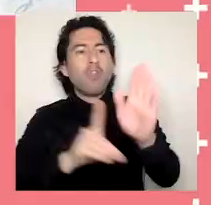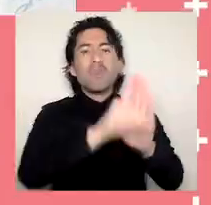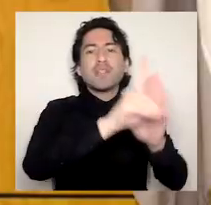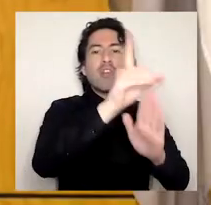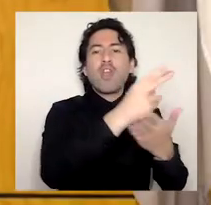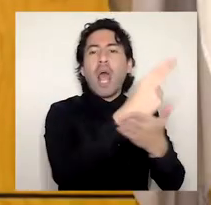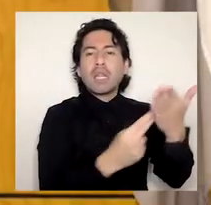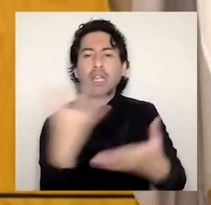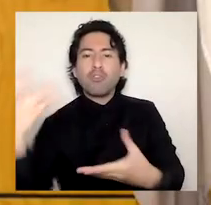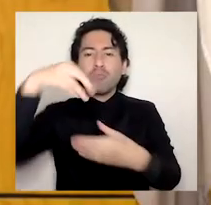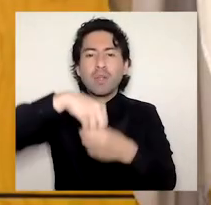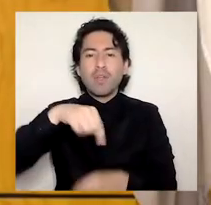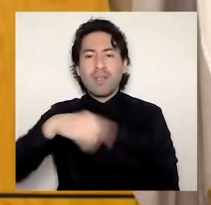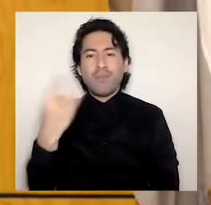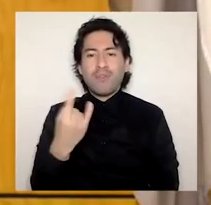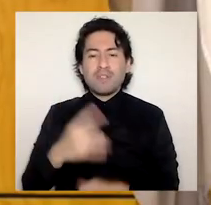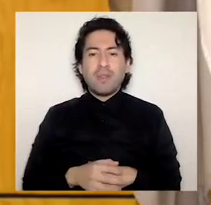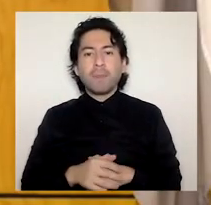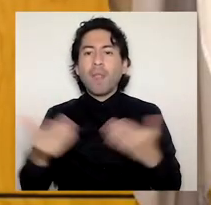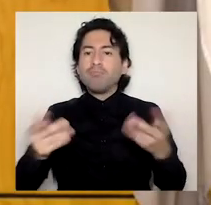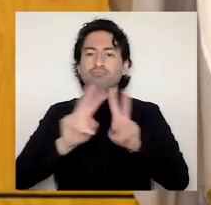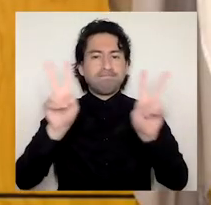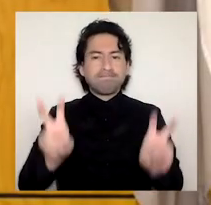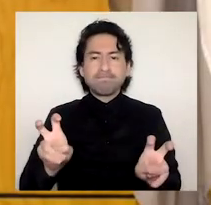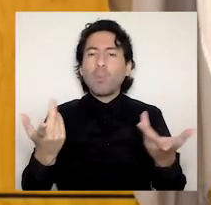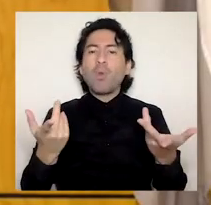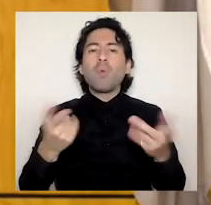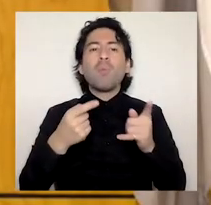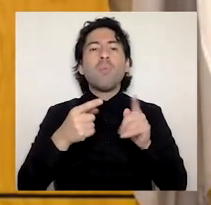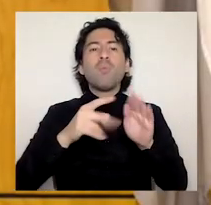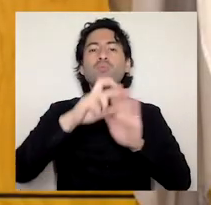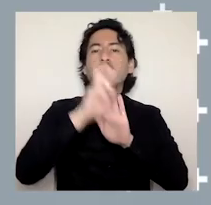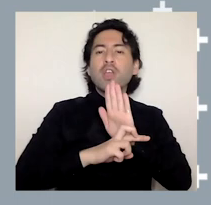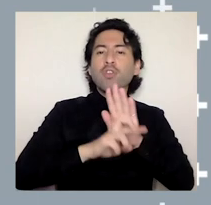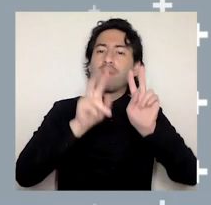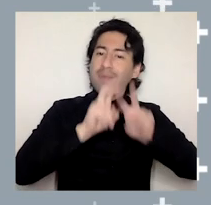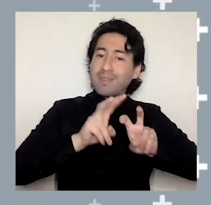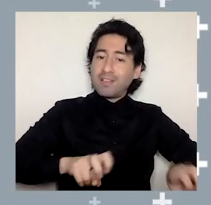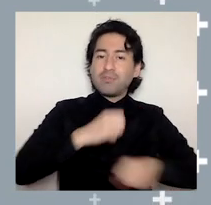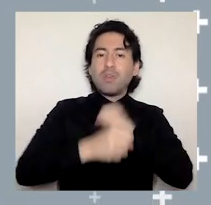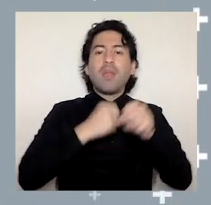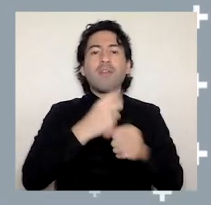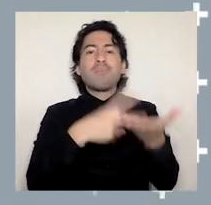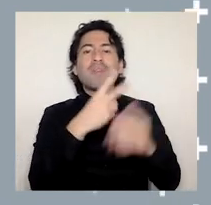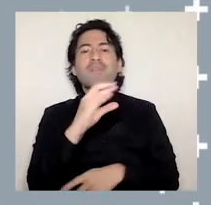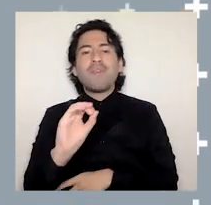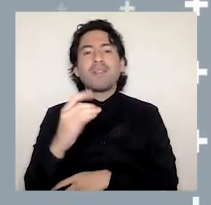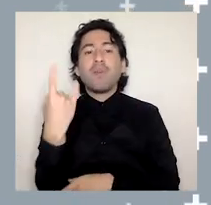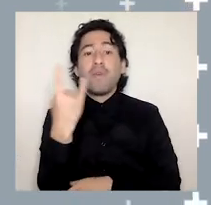Universidad. En cuanto al desarrollo de proyectos de investigación en el año 2020, la Universidad del Bio Bio